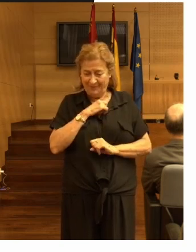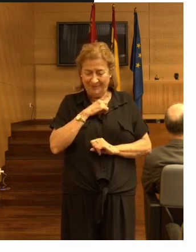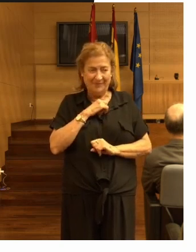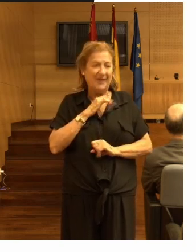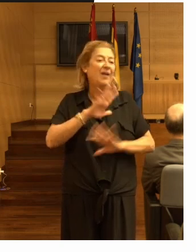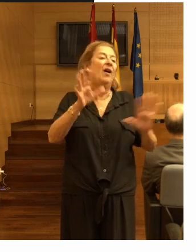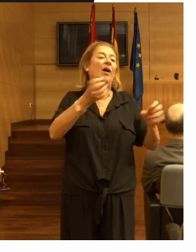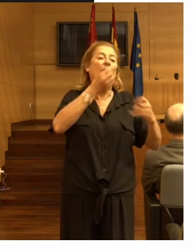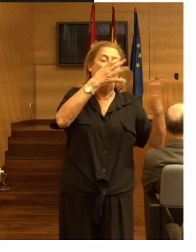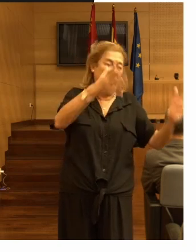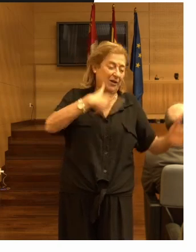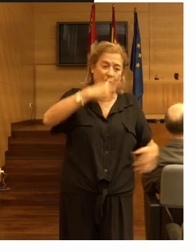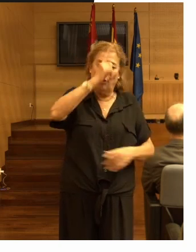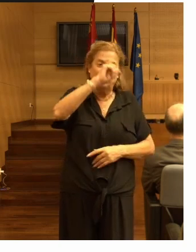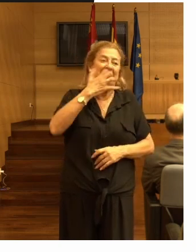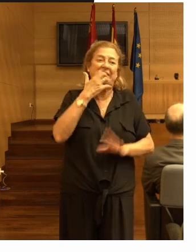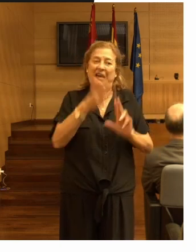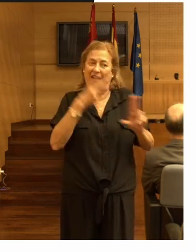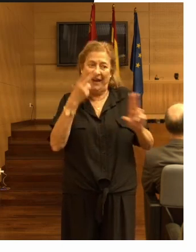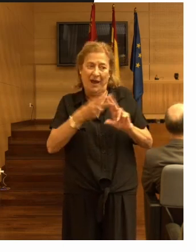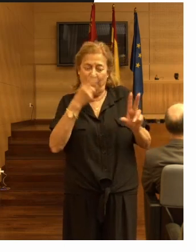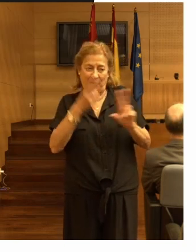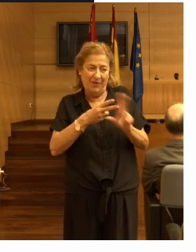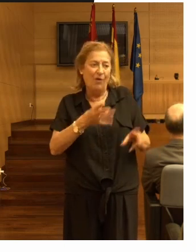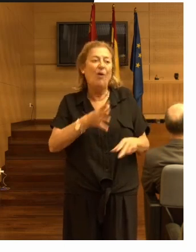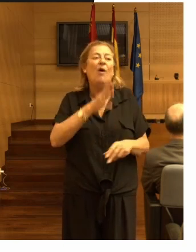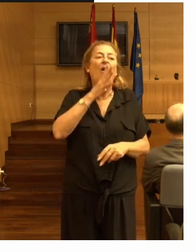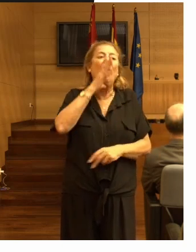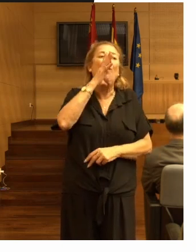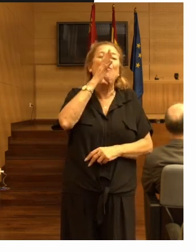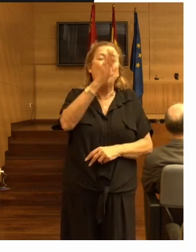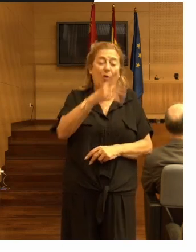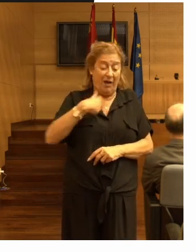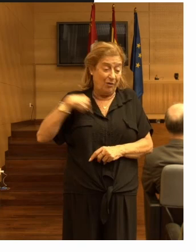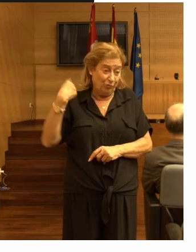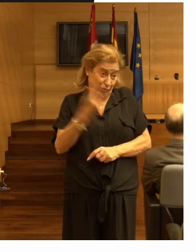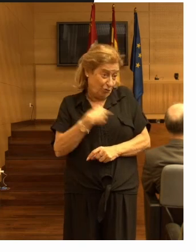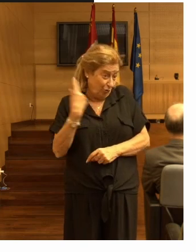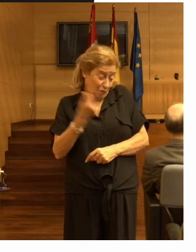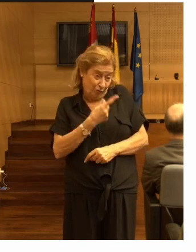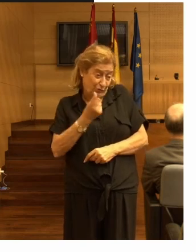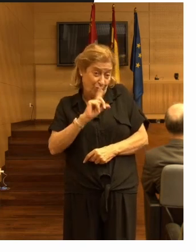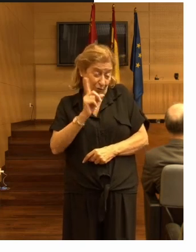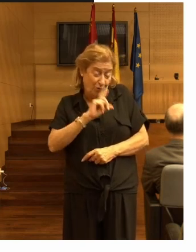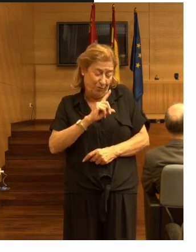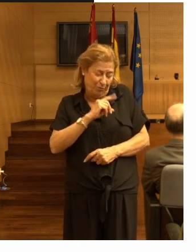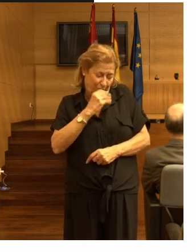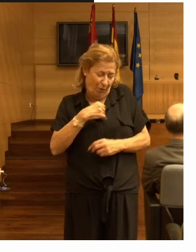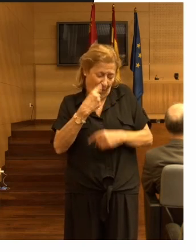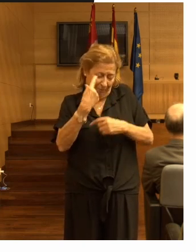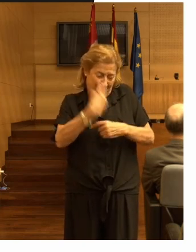bueno no sé si puede ser rápido porque eso a nosotros no nos ha no nos ha salido rápido pero